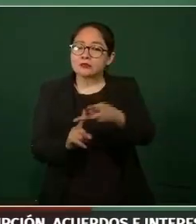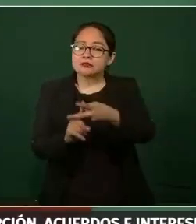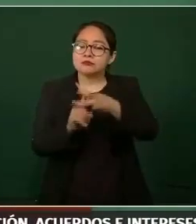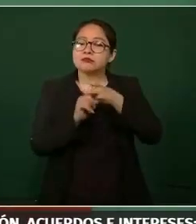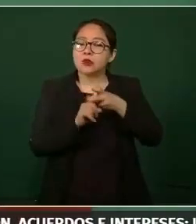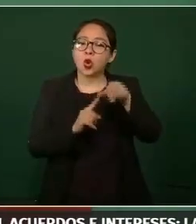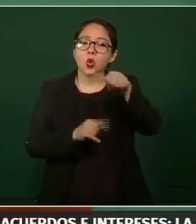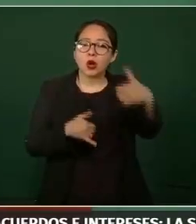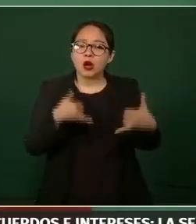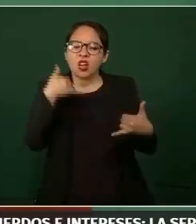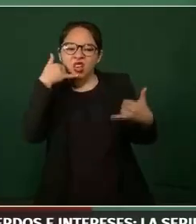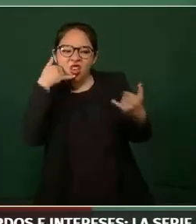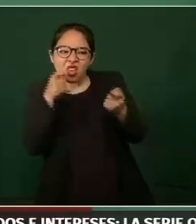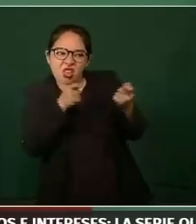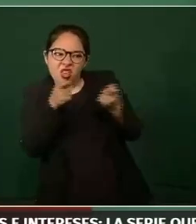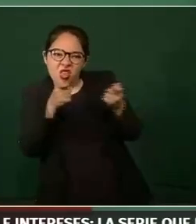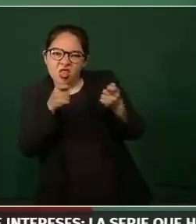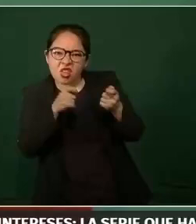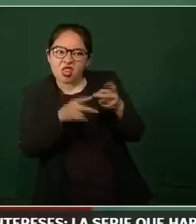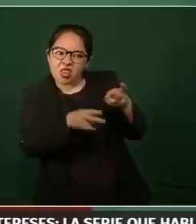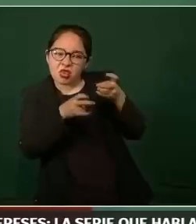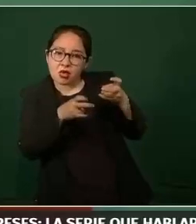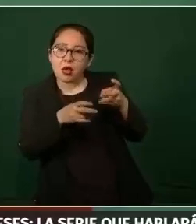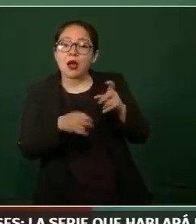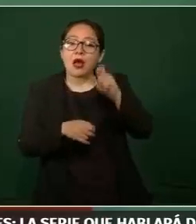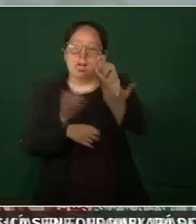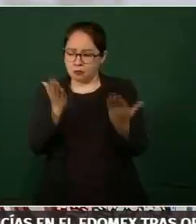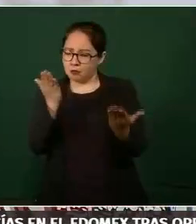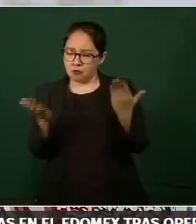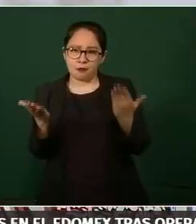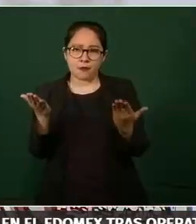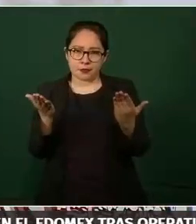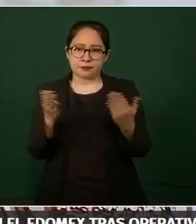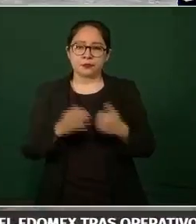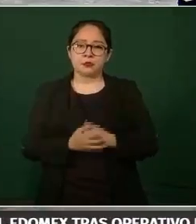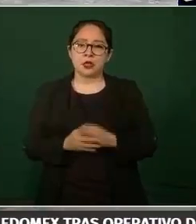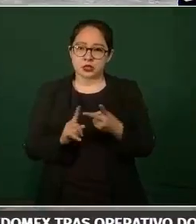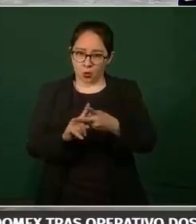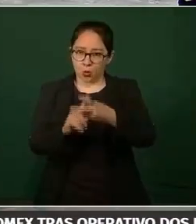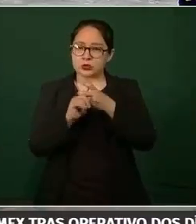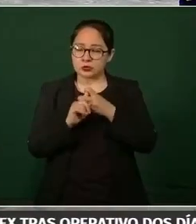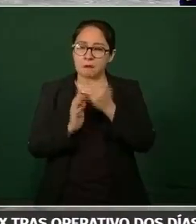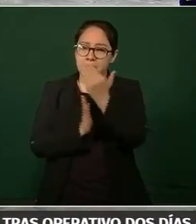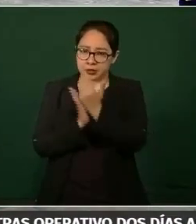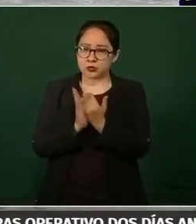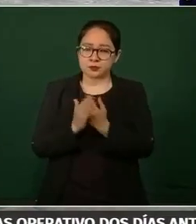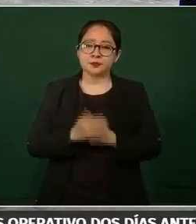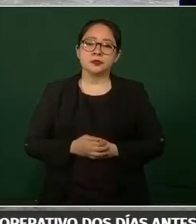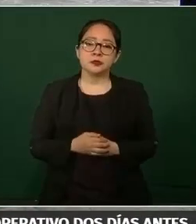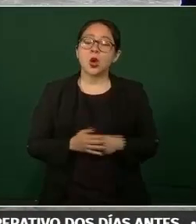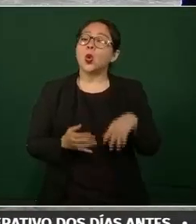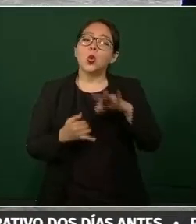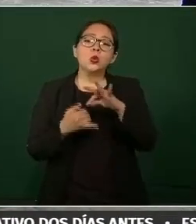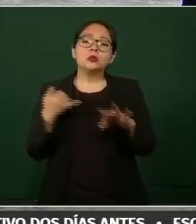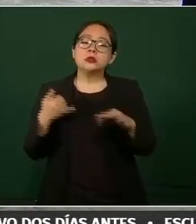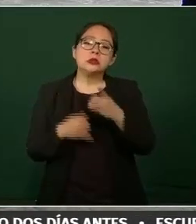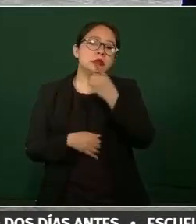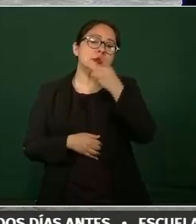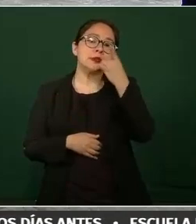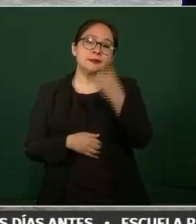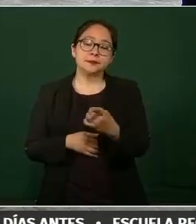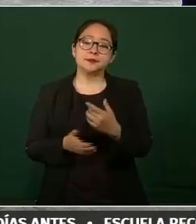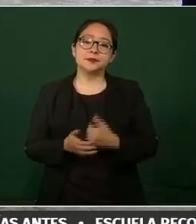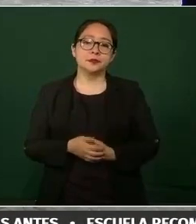extorsión que, como decíamos, va a la baja. Finalmente decir que el trabajo en